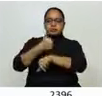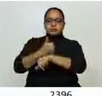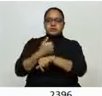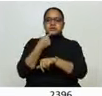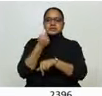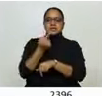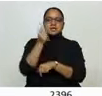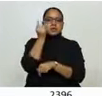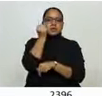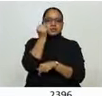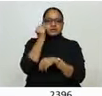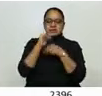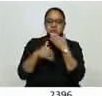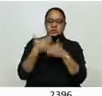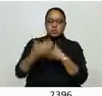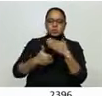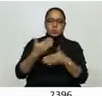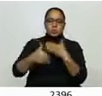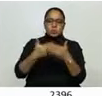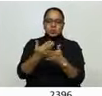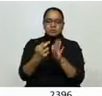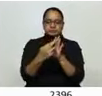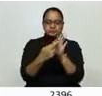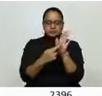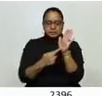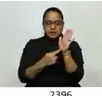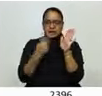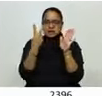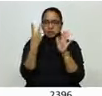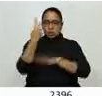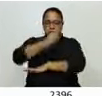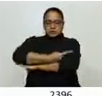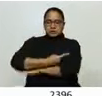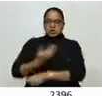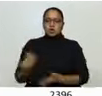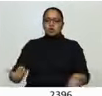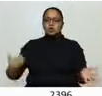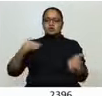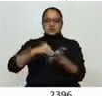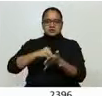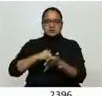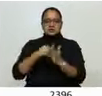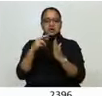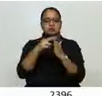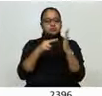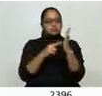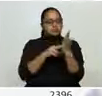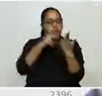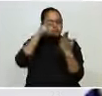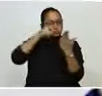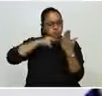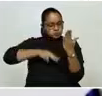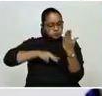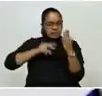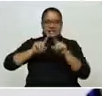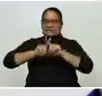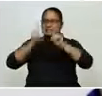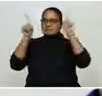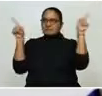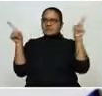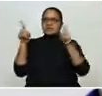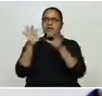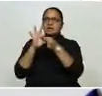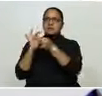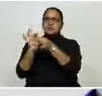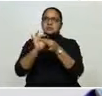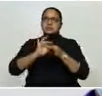revisando todos los lineamientos y hace dos días volvimos a revisar los lineamientos con algunos epidemiólogos que tengo en la unidad